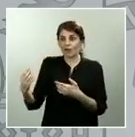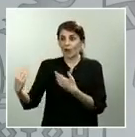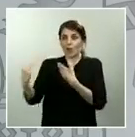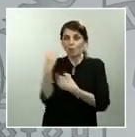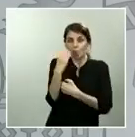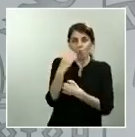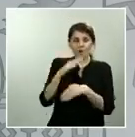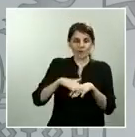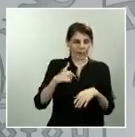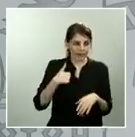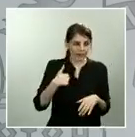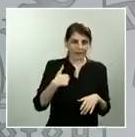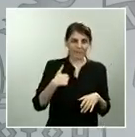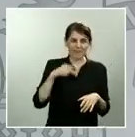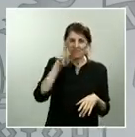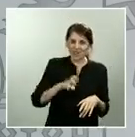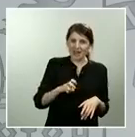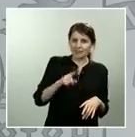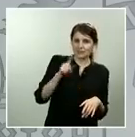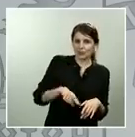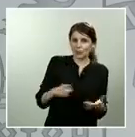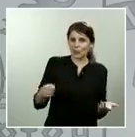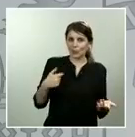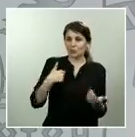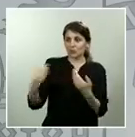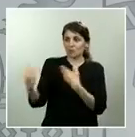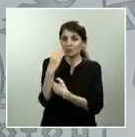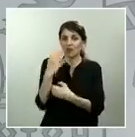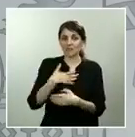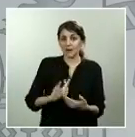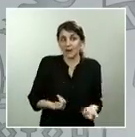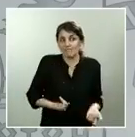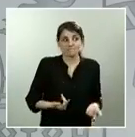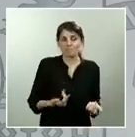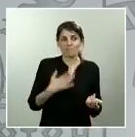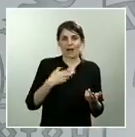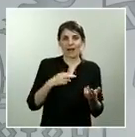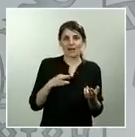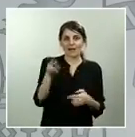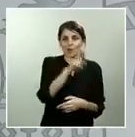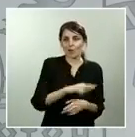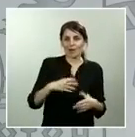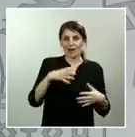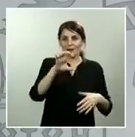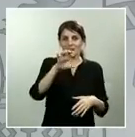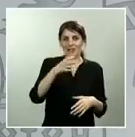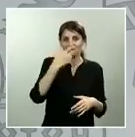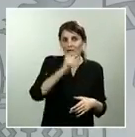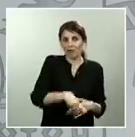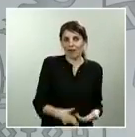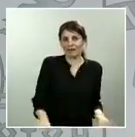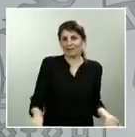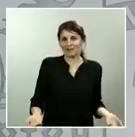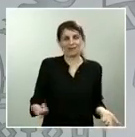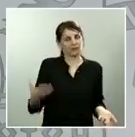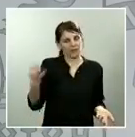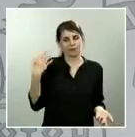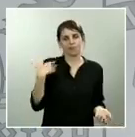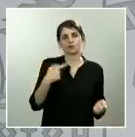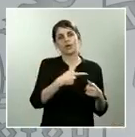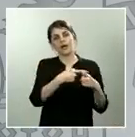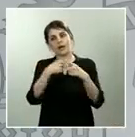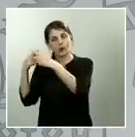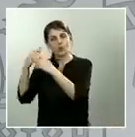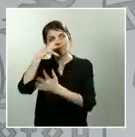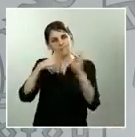tenga efecto en la recuperación del país y por tanto habrá que hacer un cálculo conjunto en función de cada uno de los países la